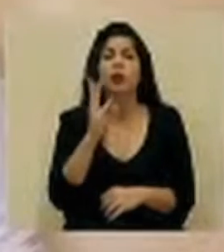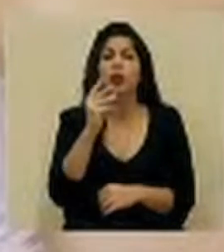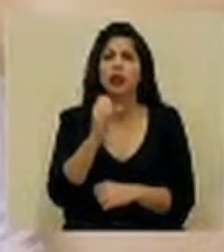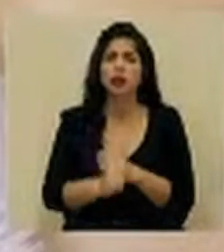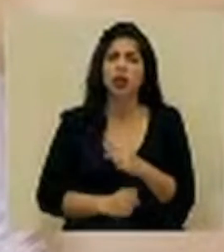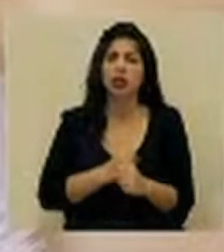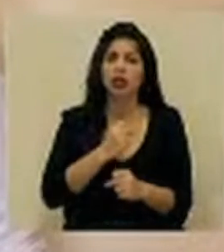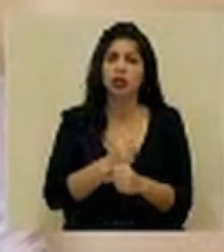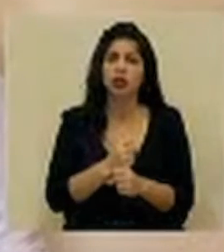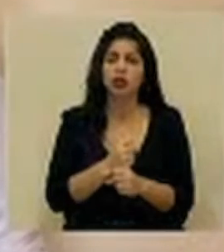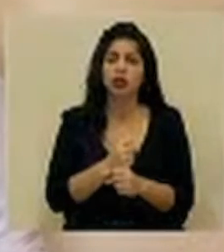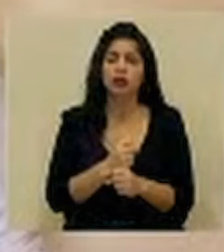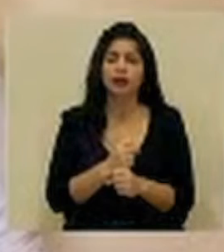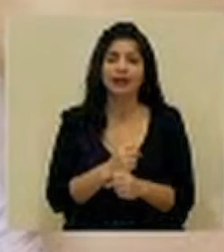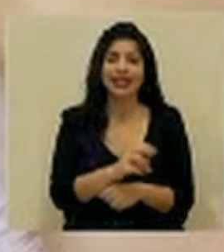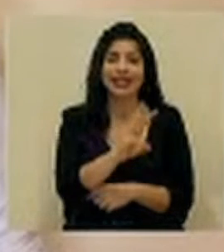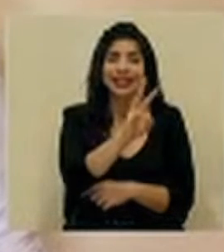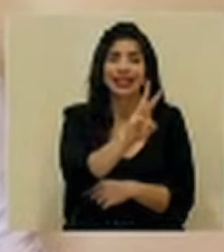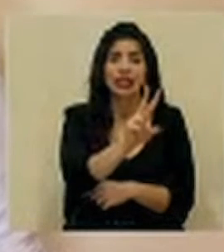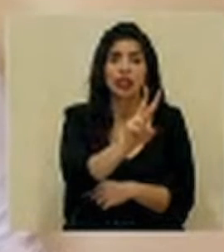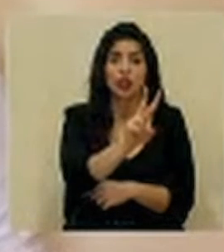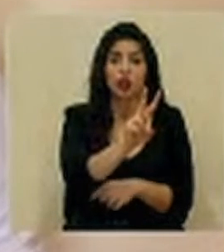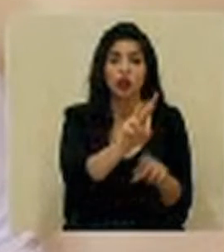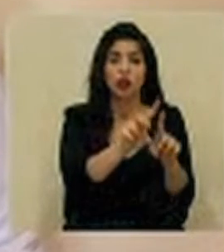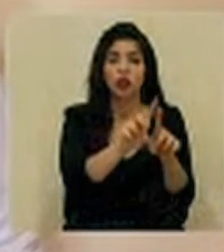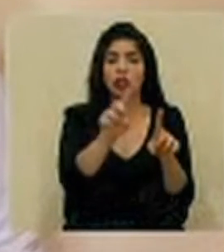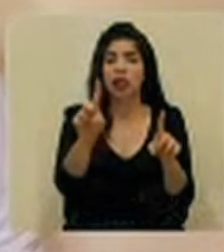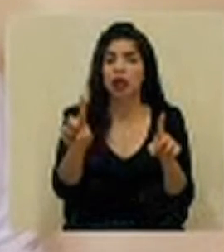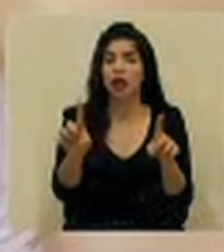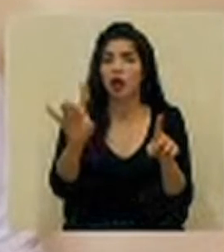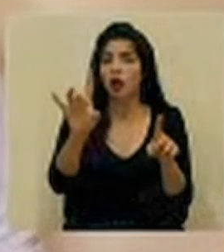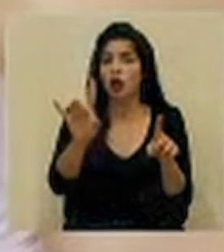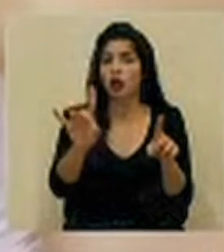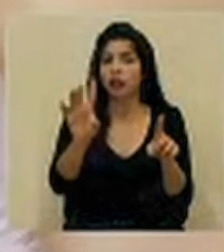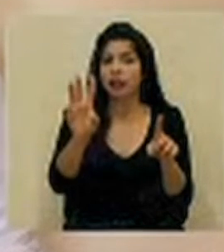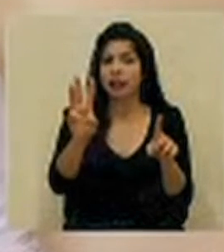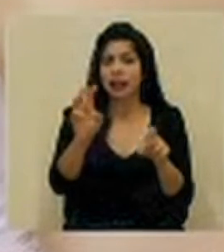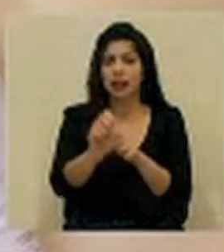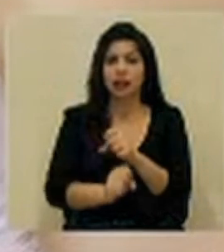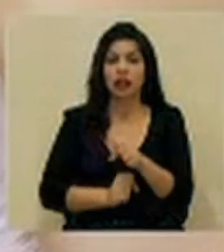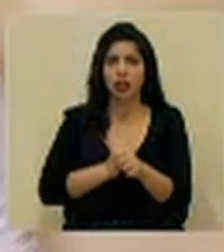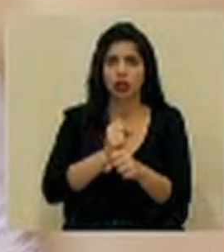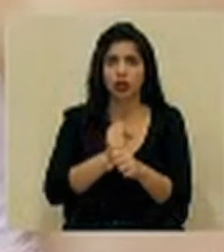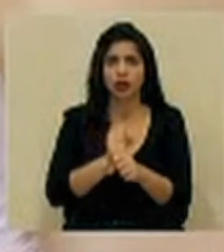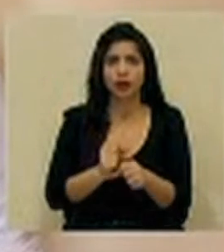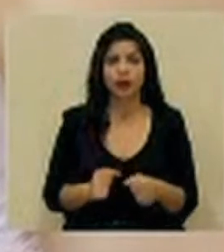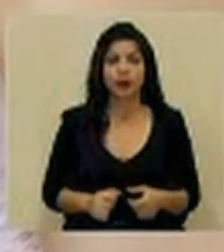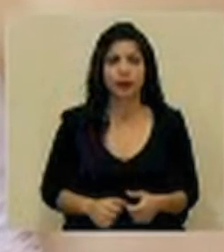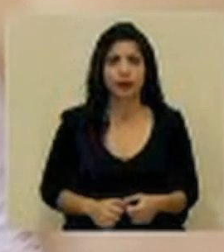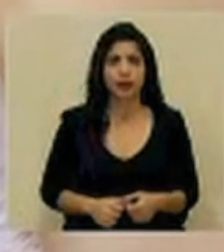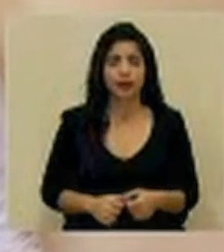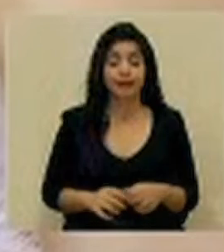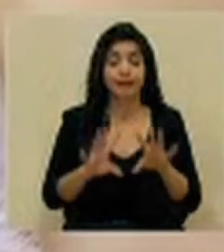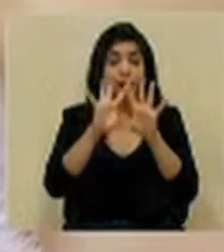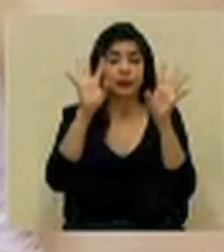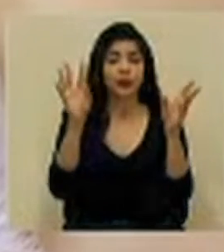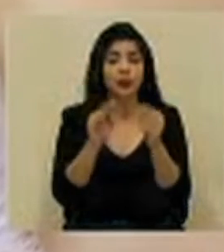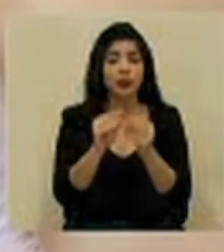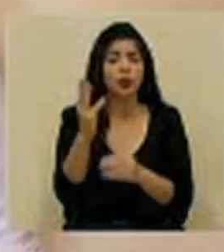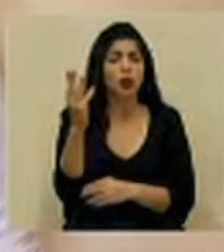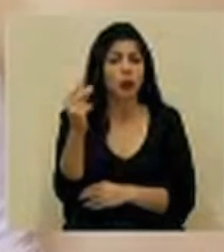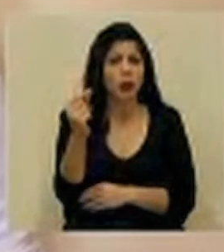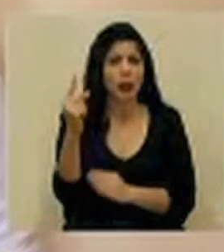de edad que va de los 62 a los 86 años. En total, se